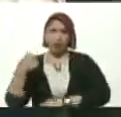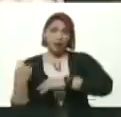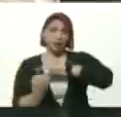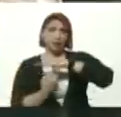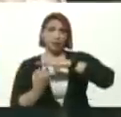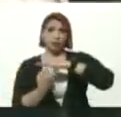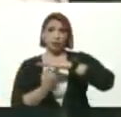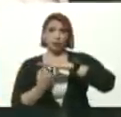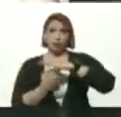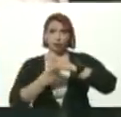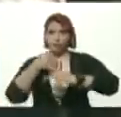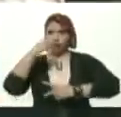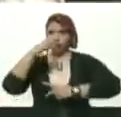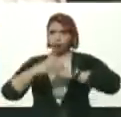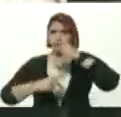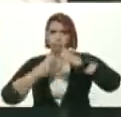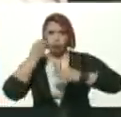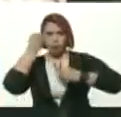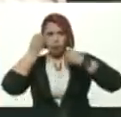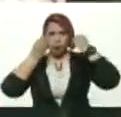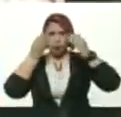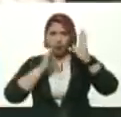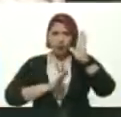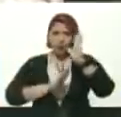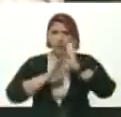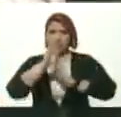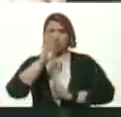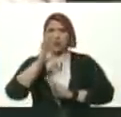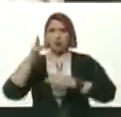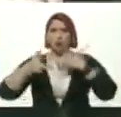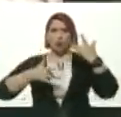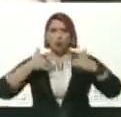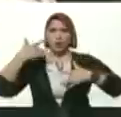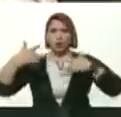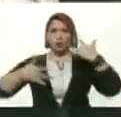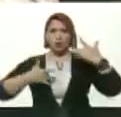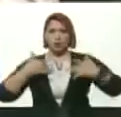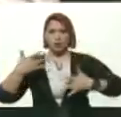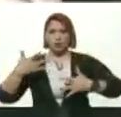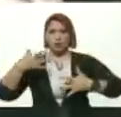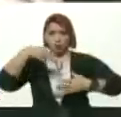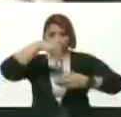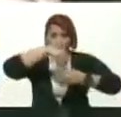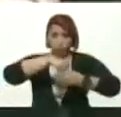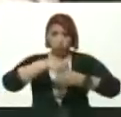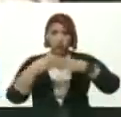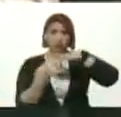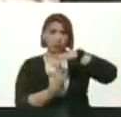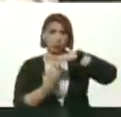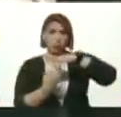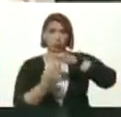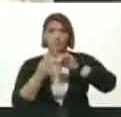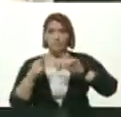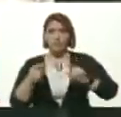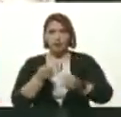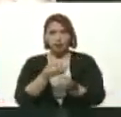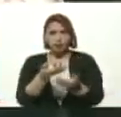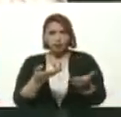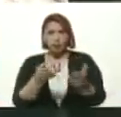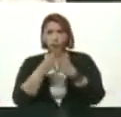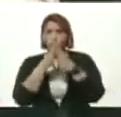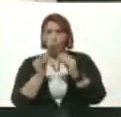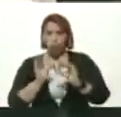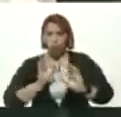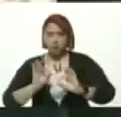Planifica El desarrollo De la actividad En la institución Para eso Para Todo